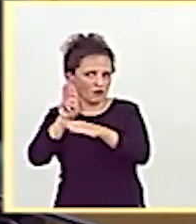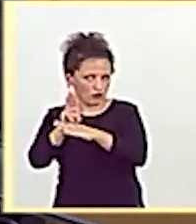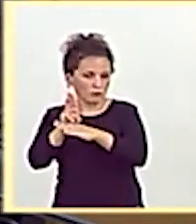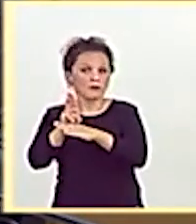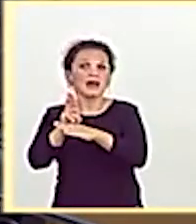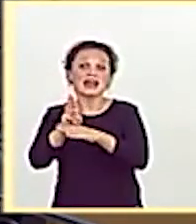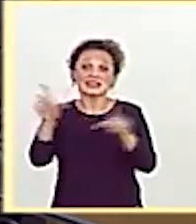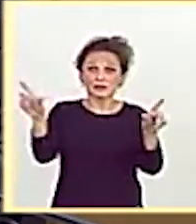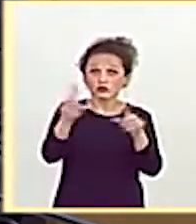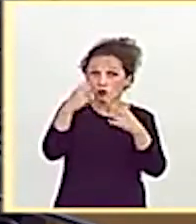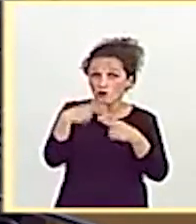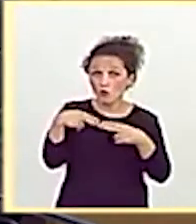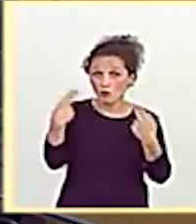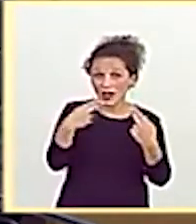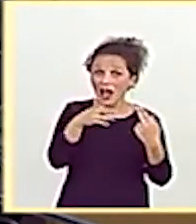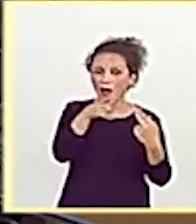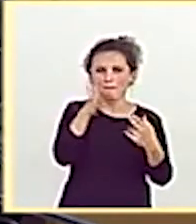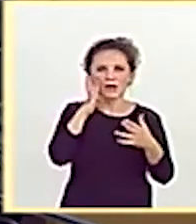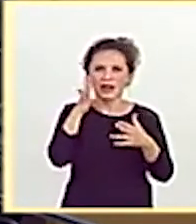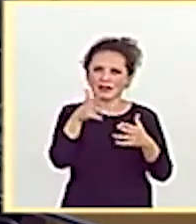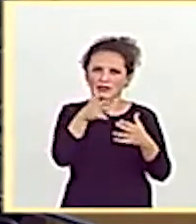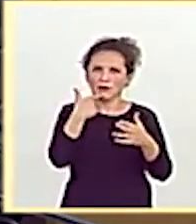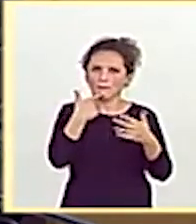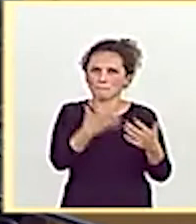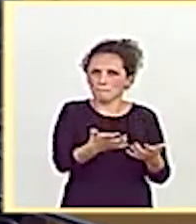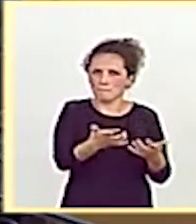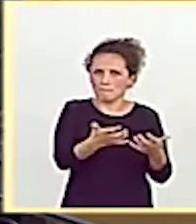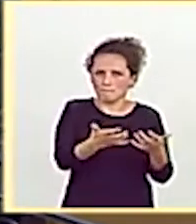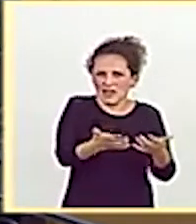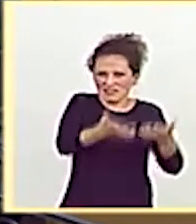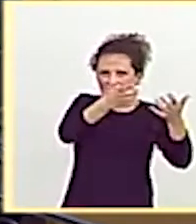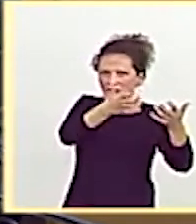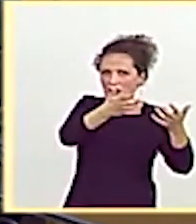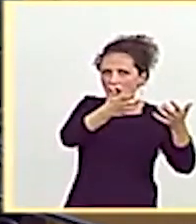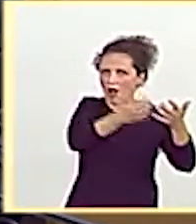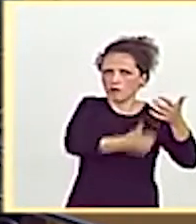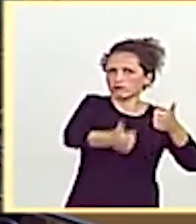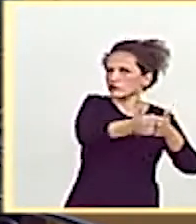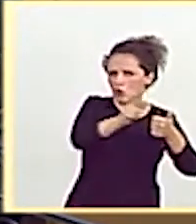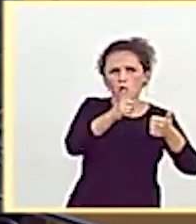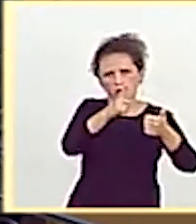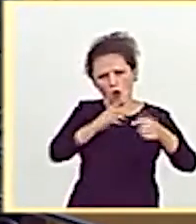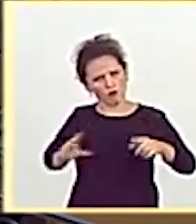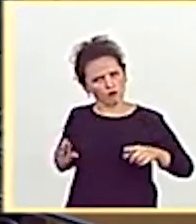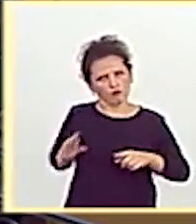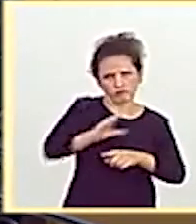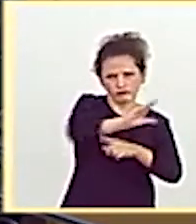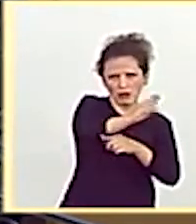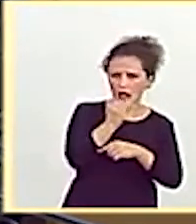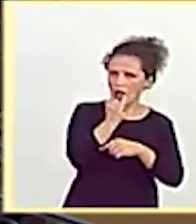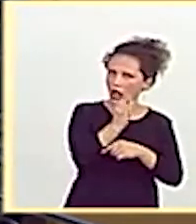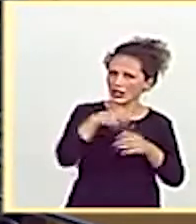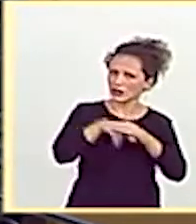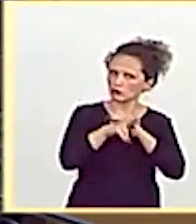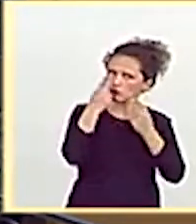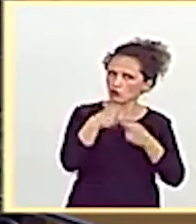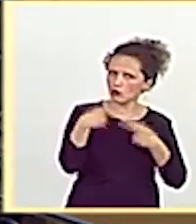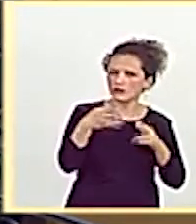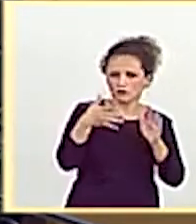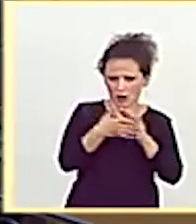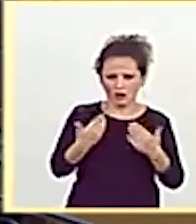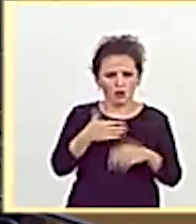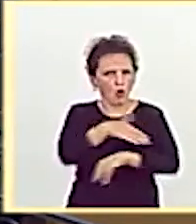públicas no se encuentren en una situación de desventaja aún mayor. Disponen de una gran financiación de recursos públicos y responsabilidad del Gobierno